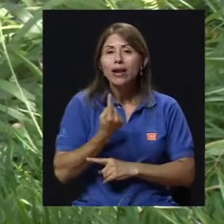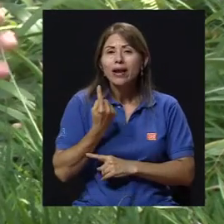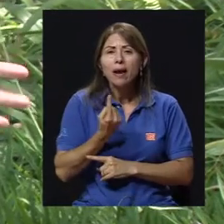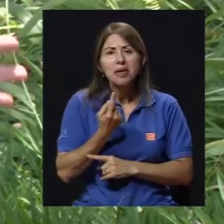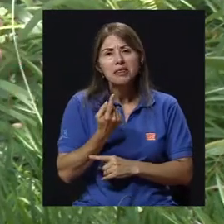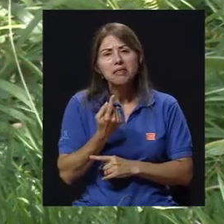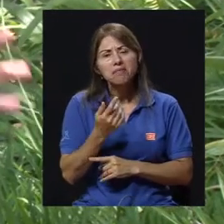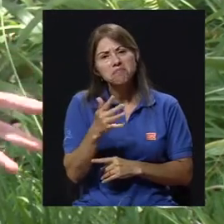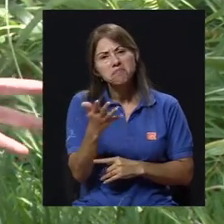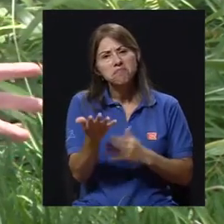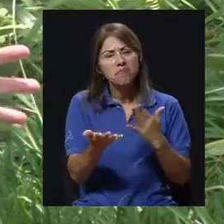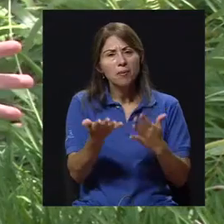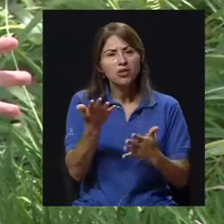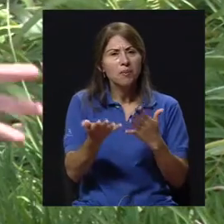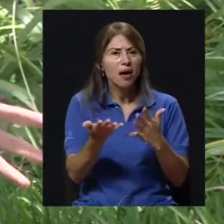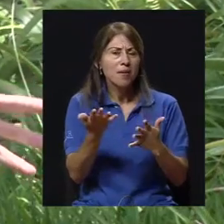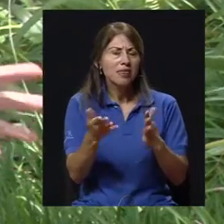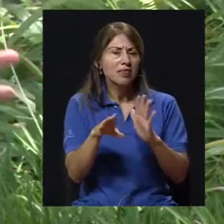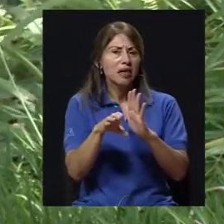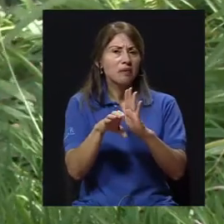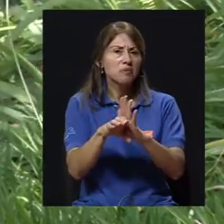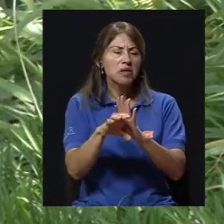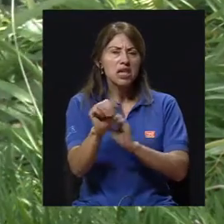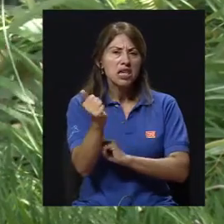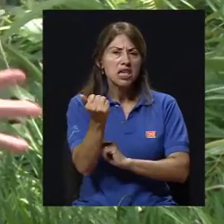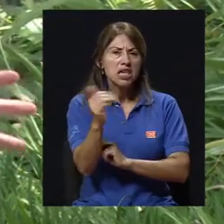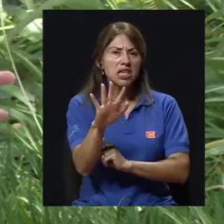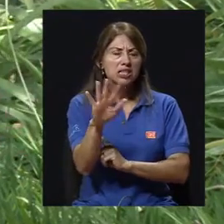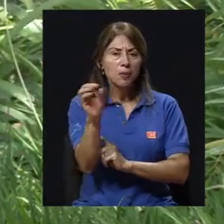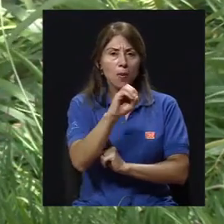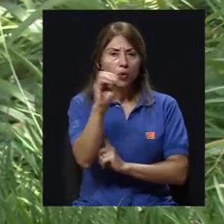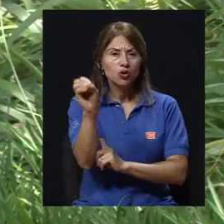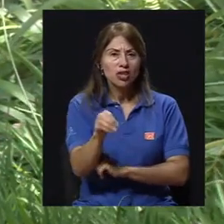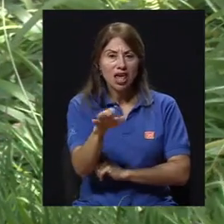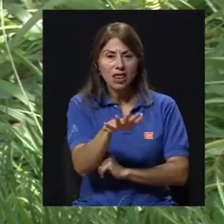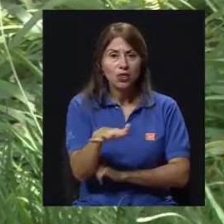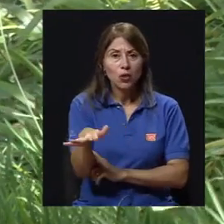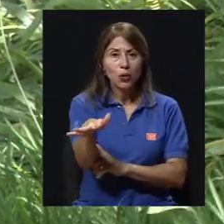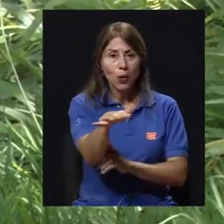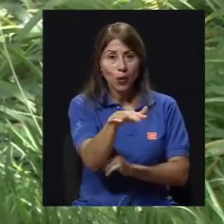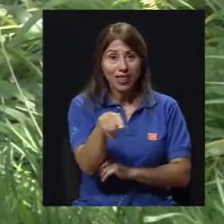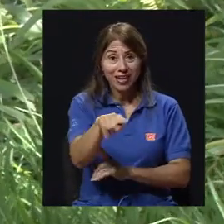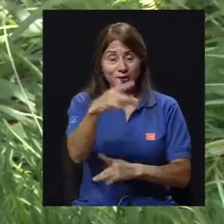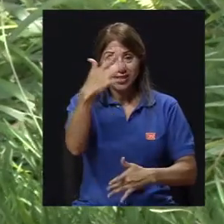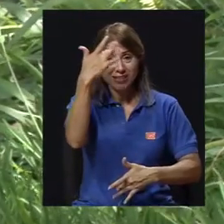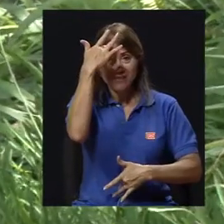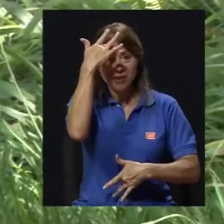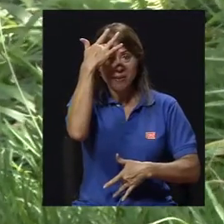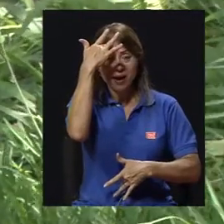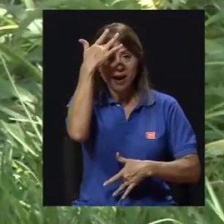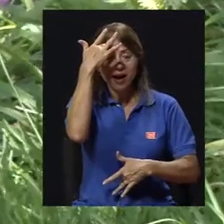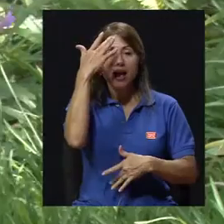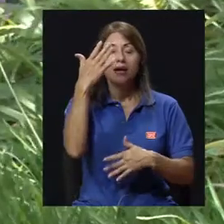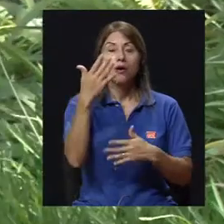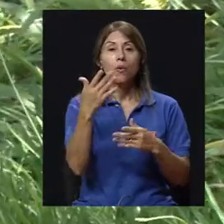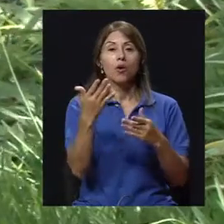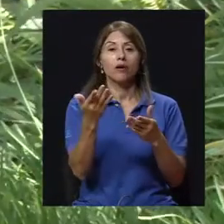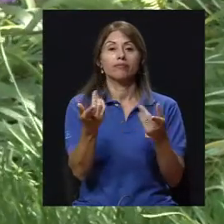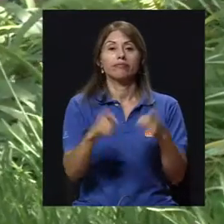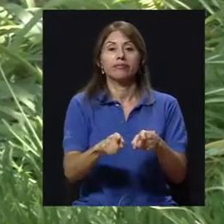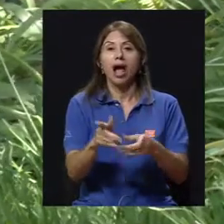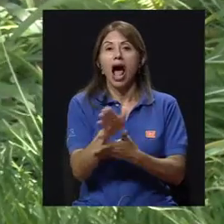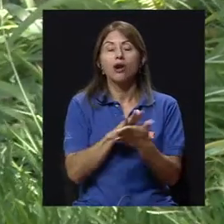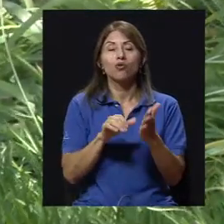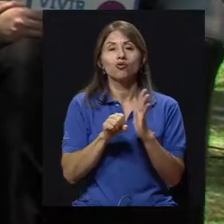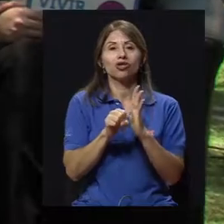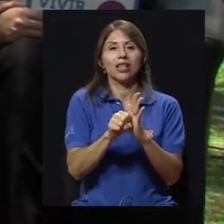únicamente, aproximadamente tal vez un número tan bajo como el 15% son los que tienen algún grado de manifestación de enfermedad.